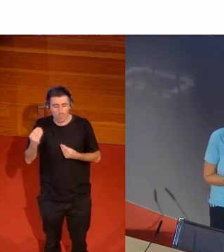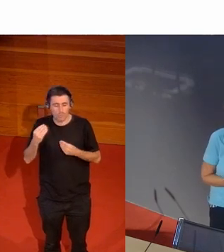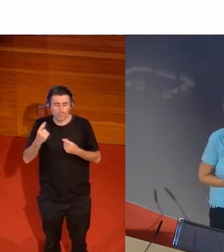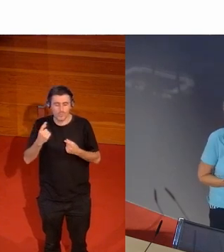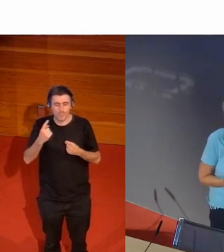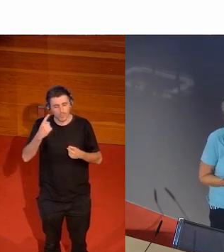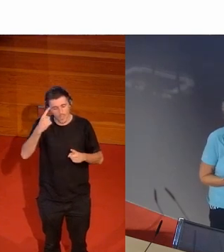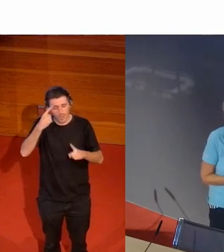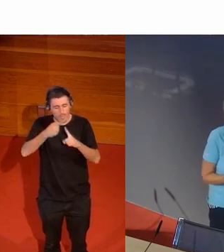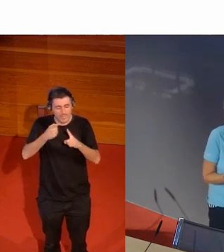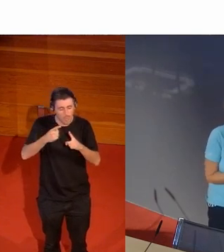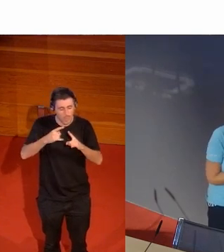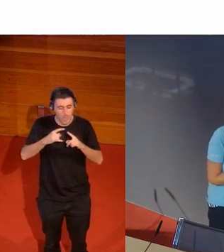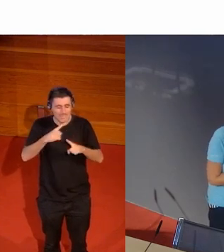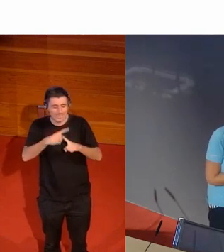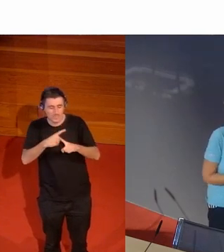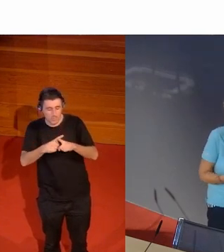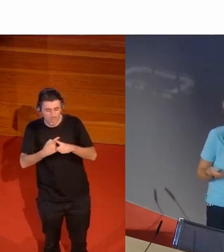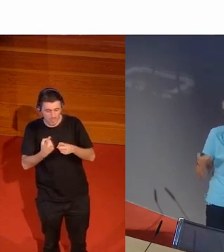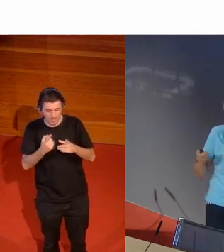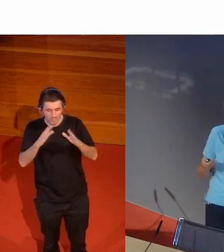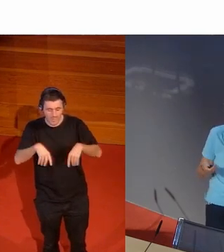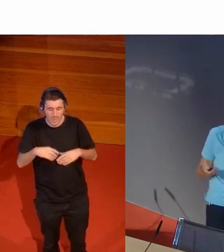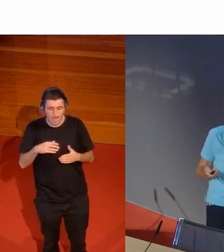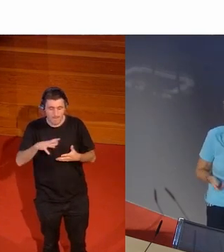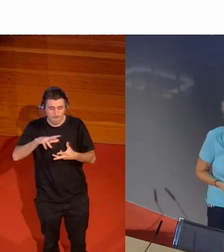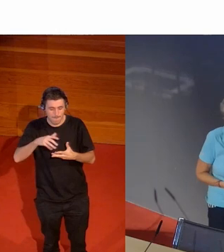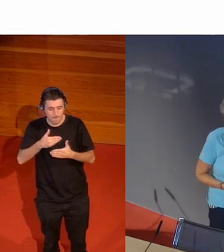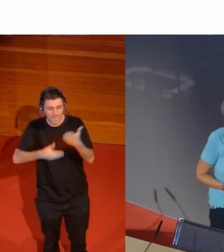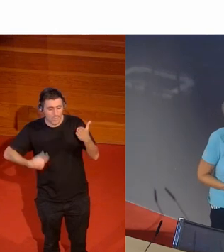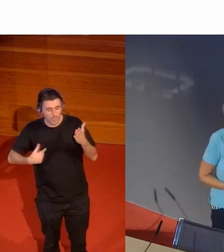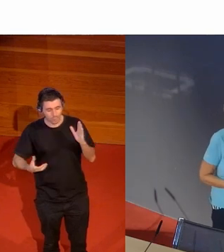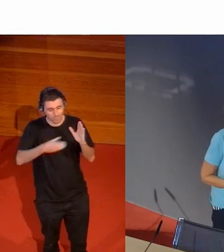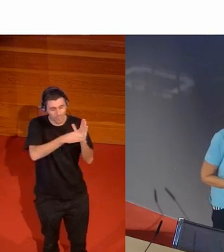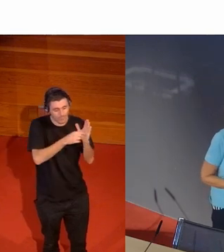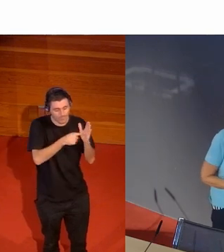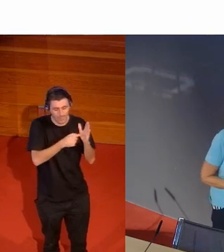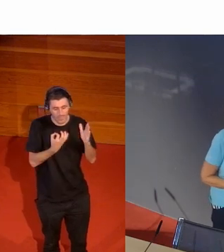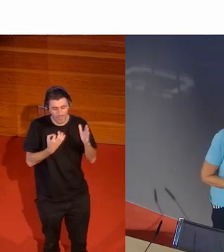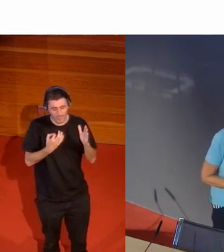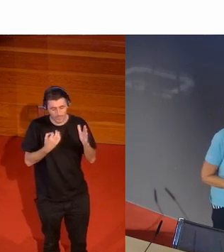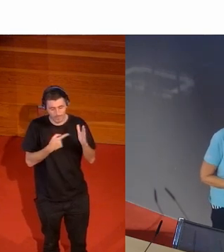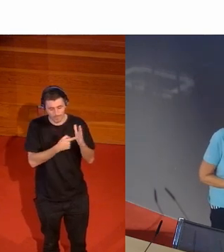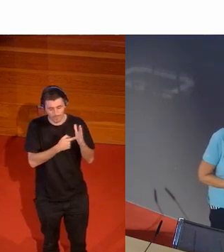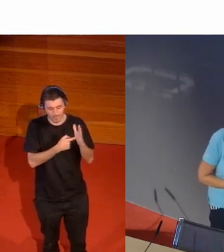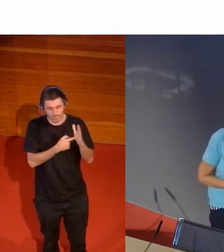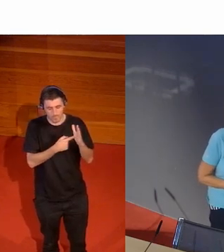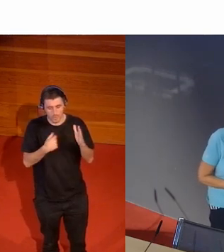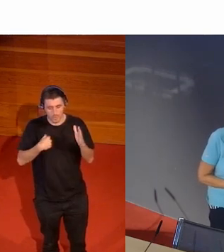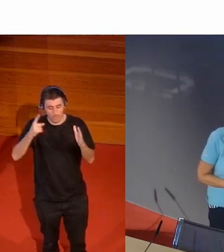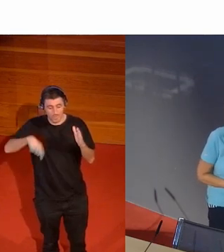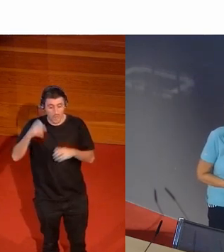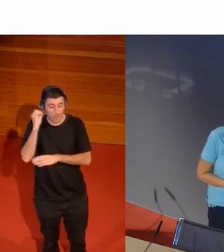carácter sexual pero que esto pasa en los periódicos hay que tener el ojo entrenado mira está en una conferencia similar a esta di también en un